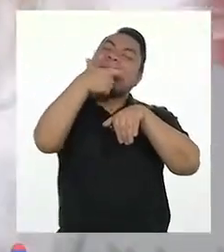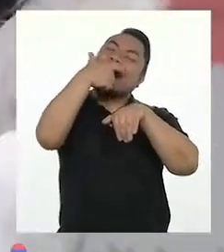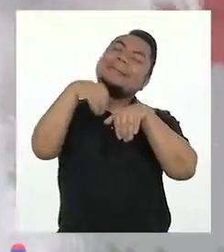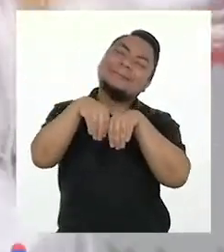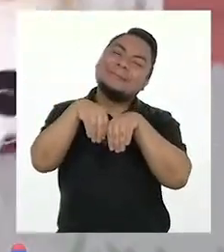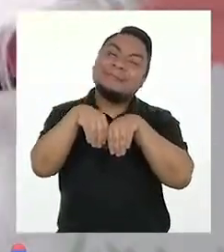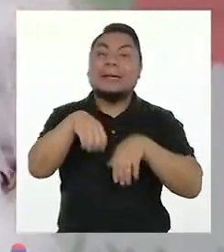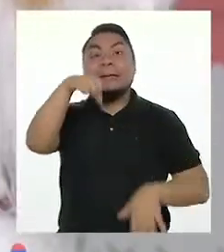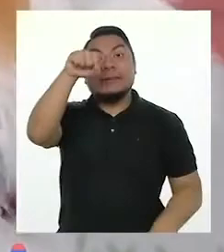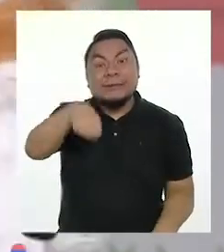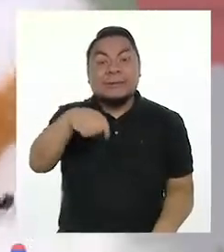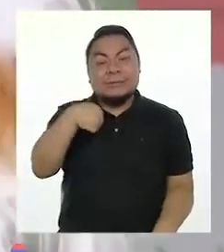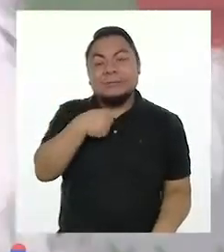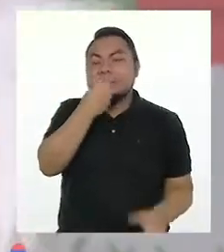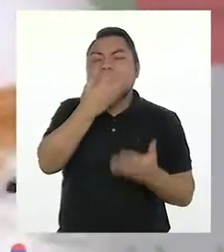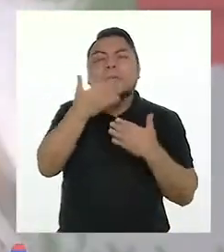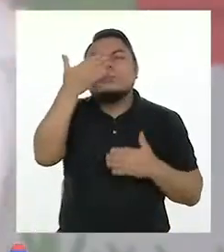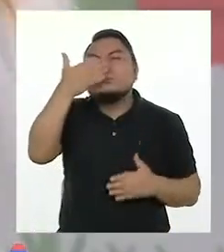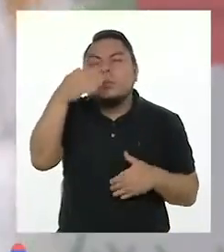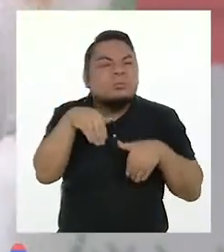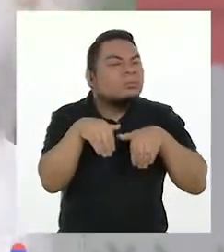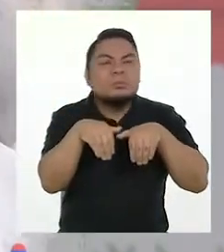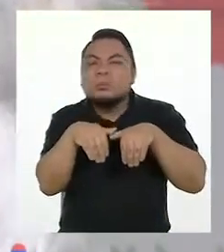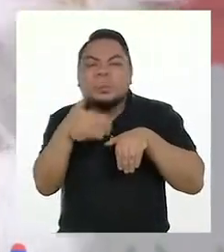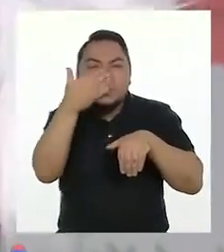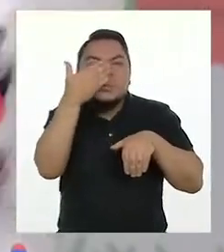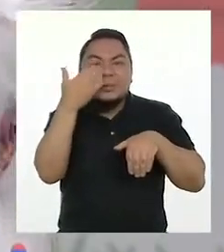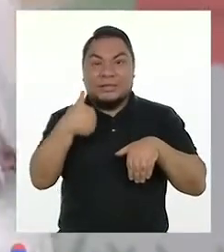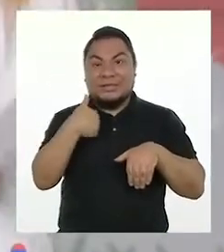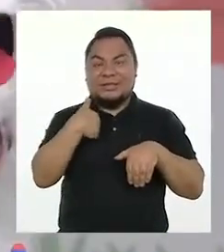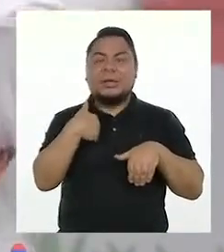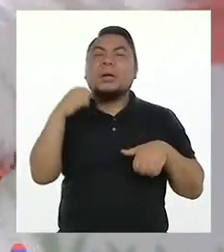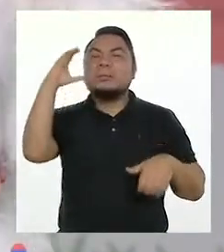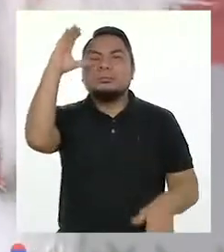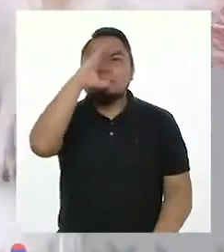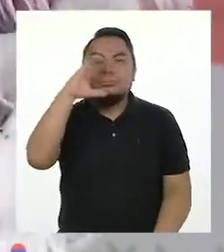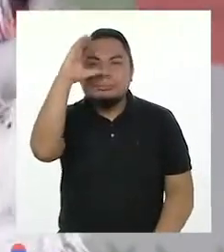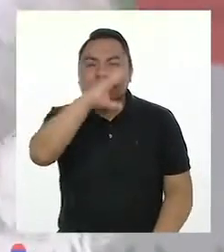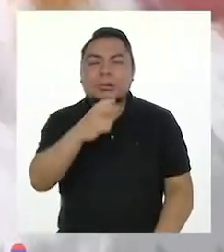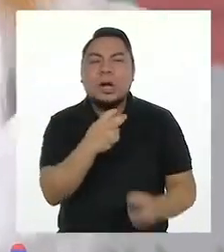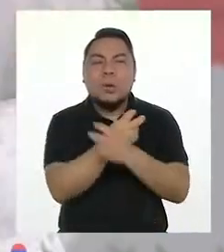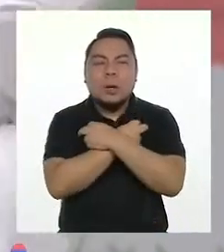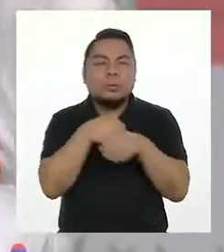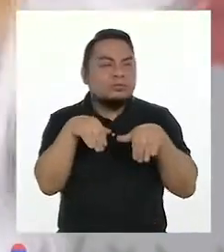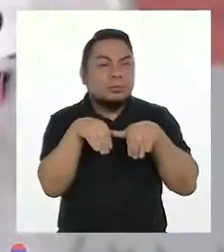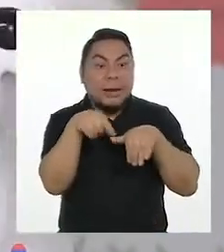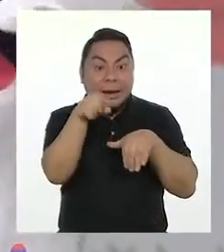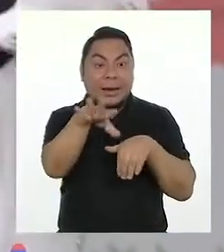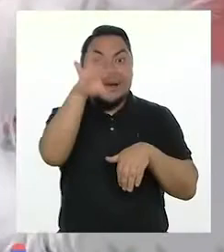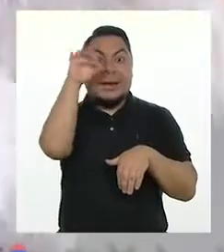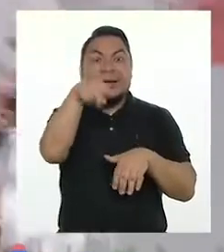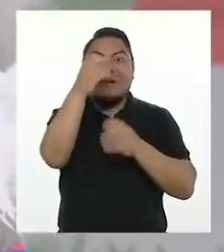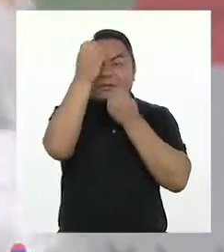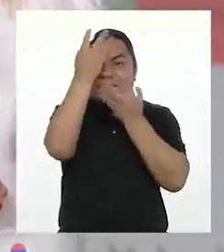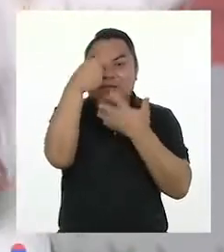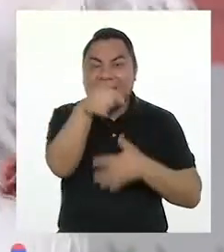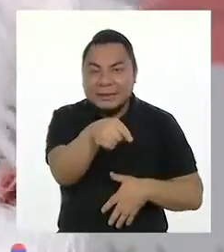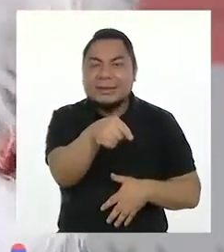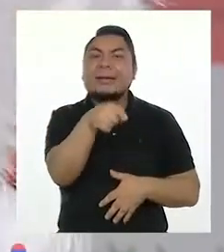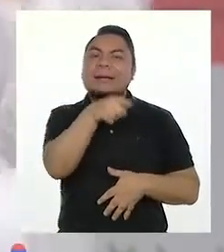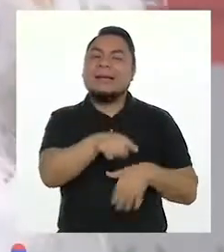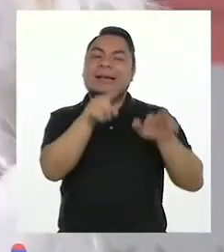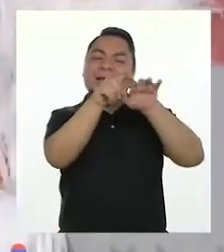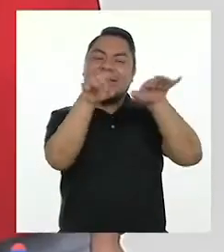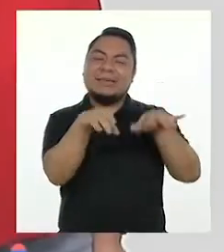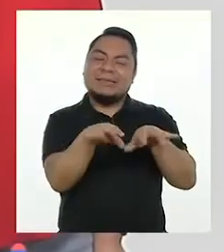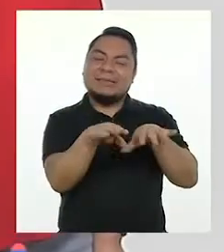Sí, con mi buen olfato, Canino, buscador de huesos, encontré esta información en